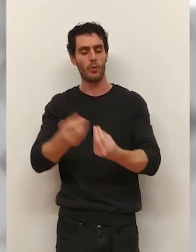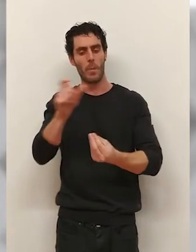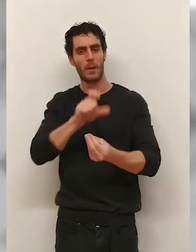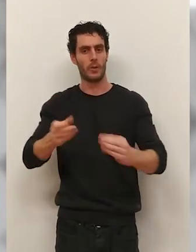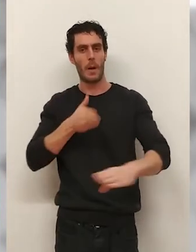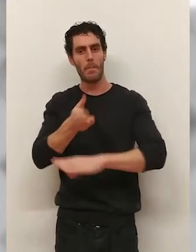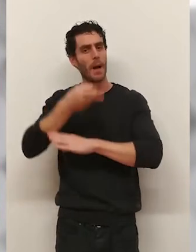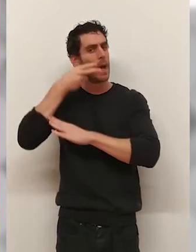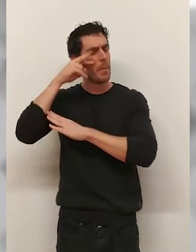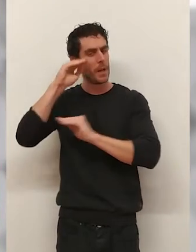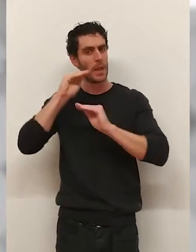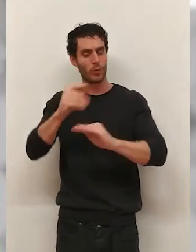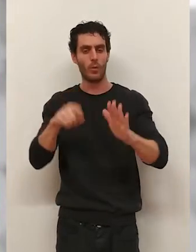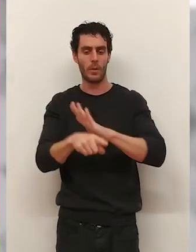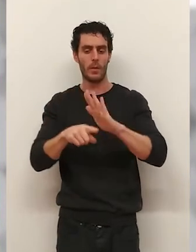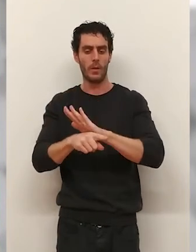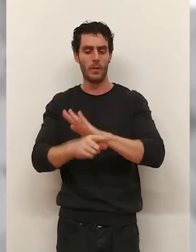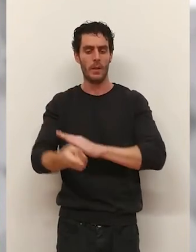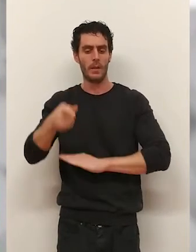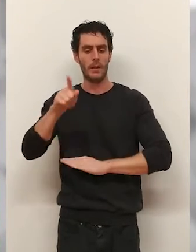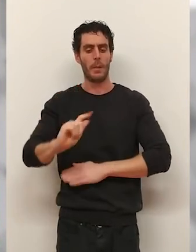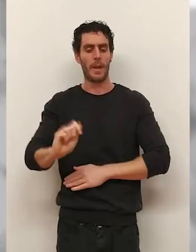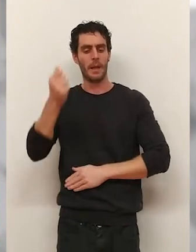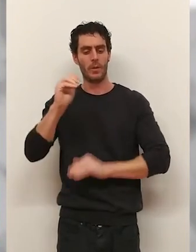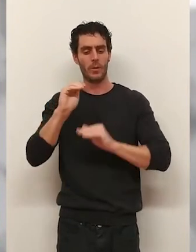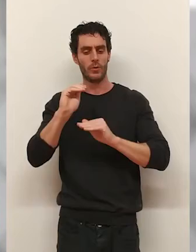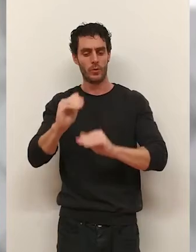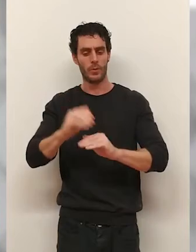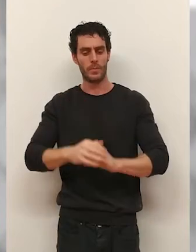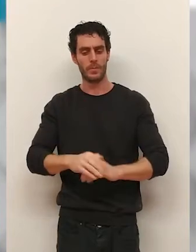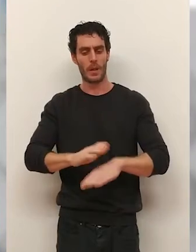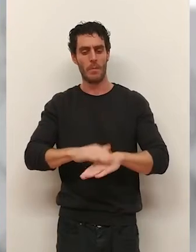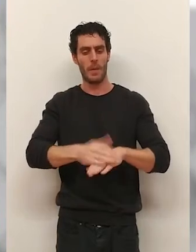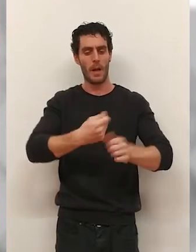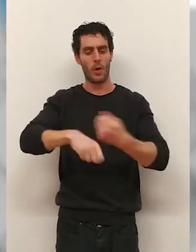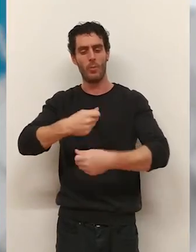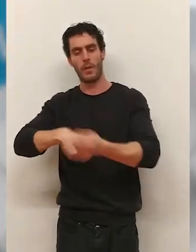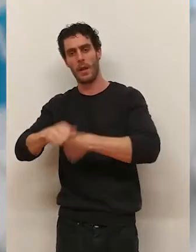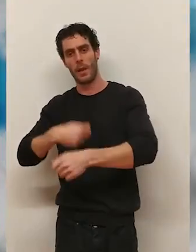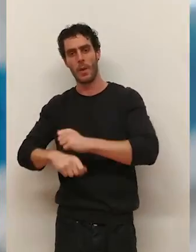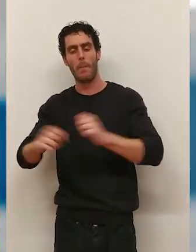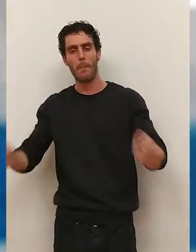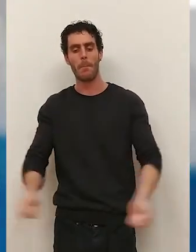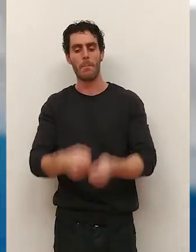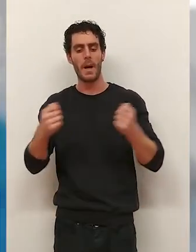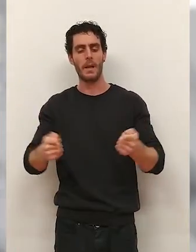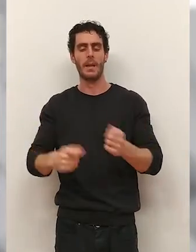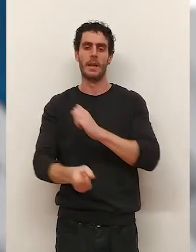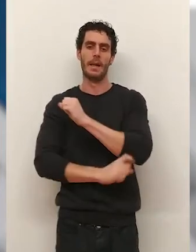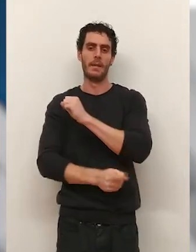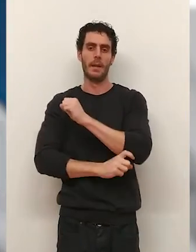su experiencia en la gestión y sus exitosas acciones en comercialización, marketing,